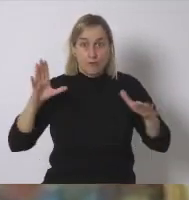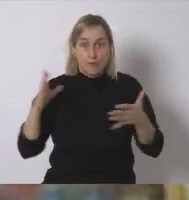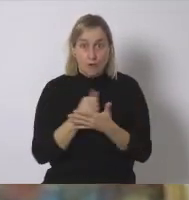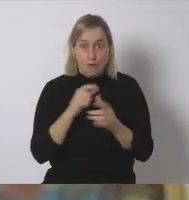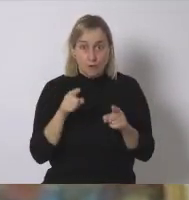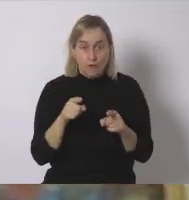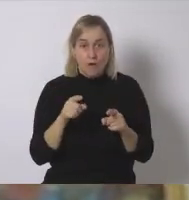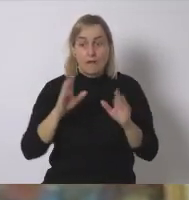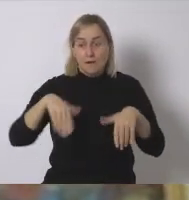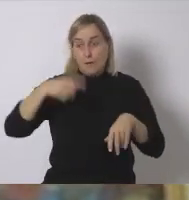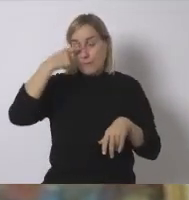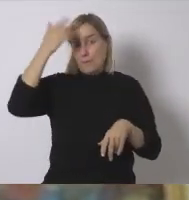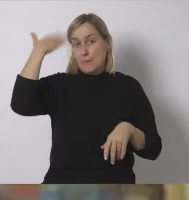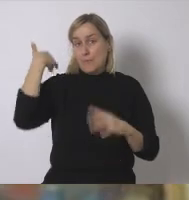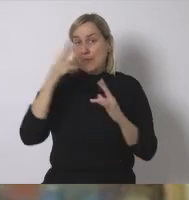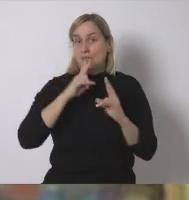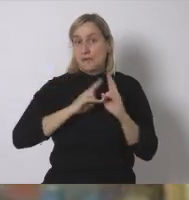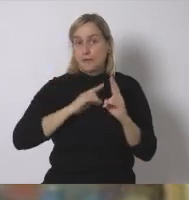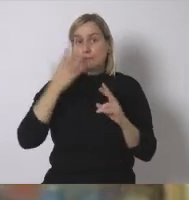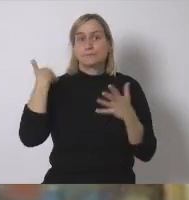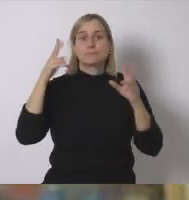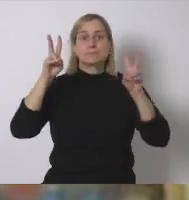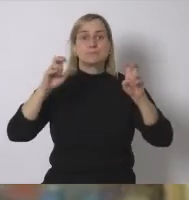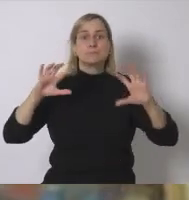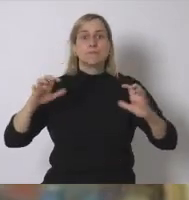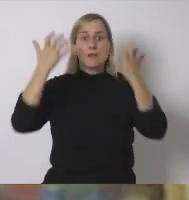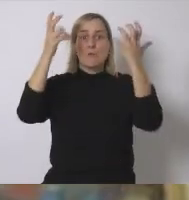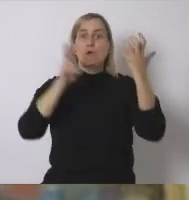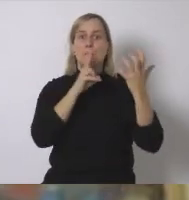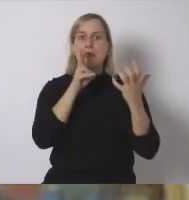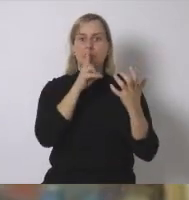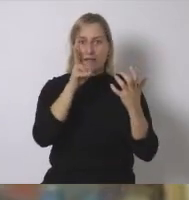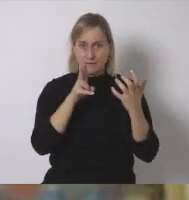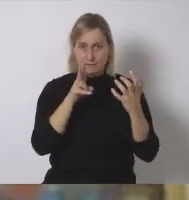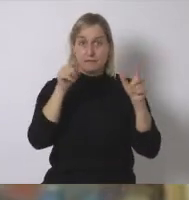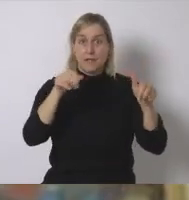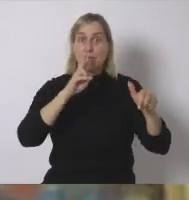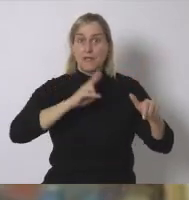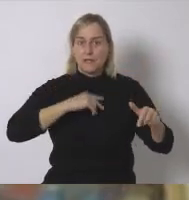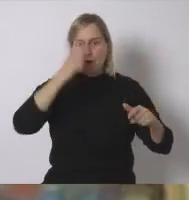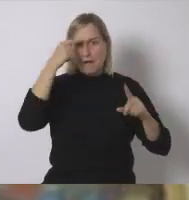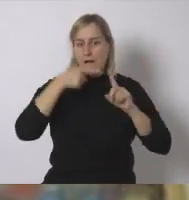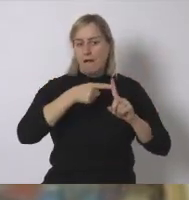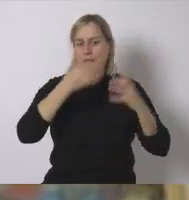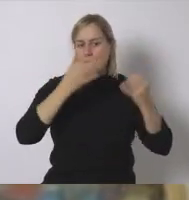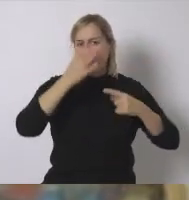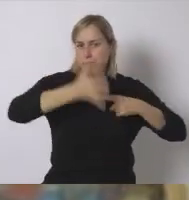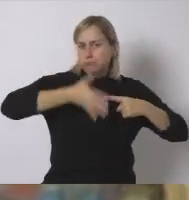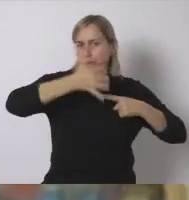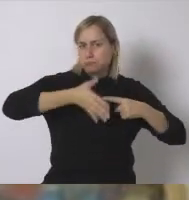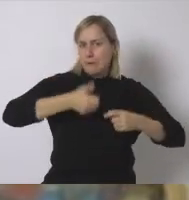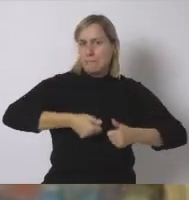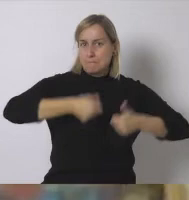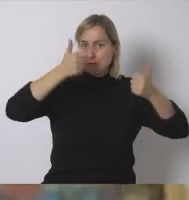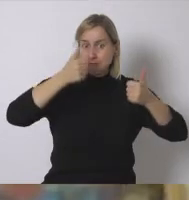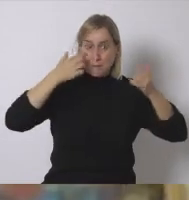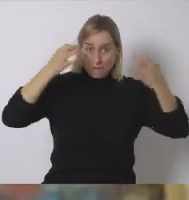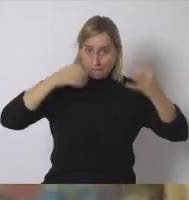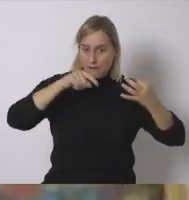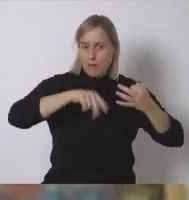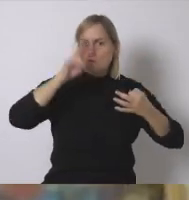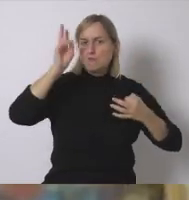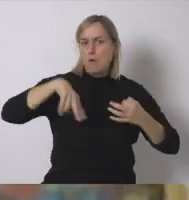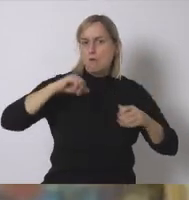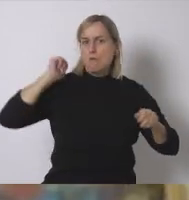nos lo dijeron en el tema de la revolución verde diciendo que se tenía que producir más pero nunca se hizo la